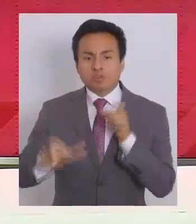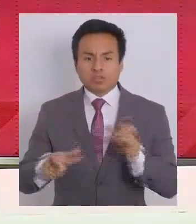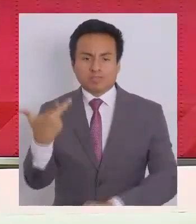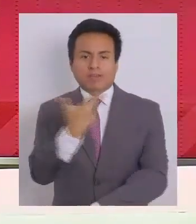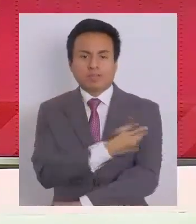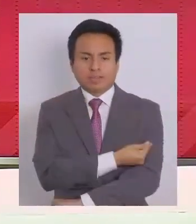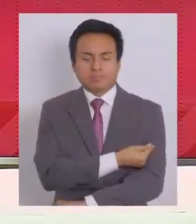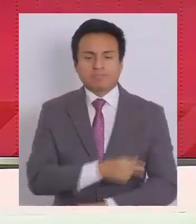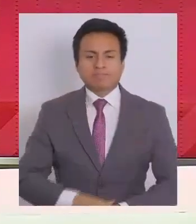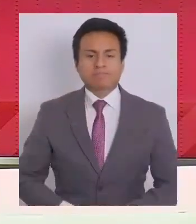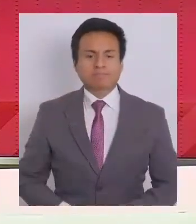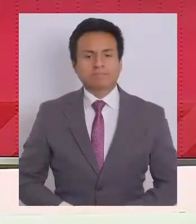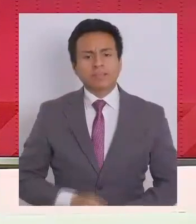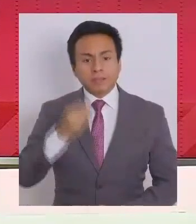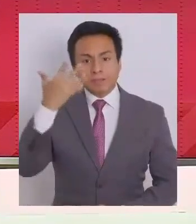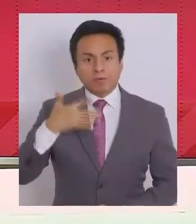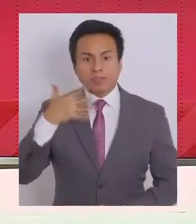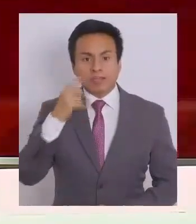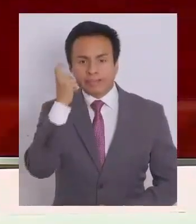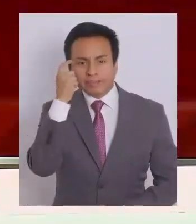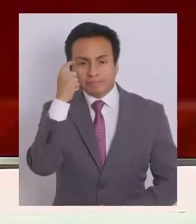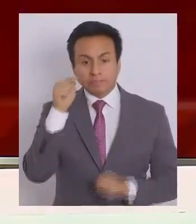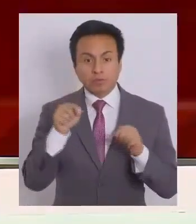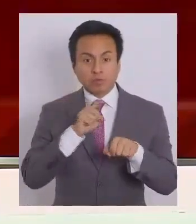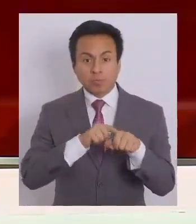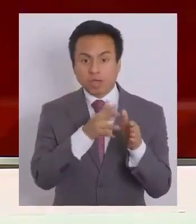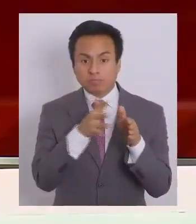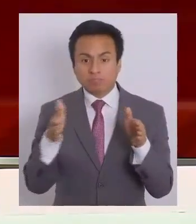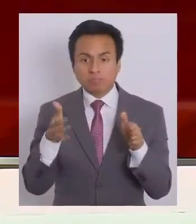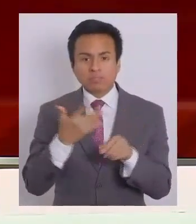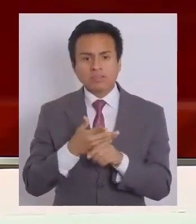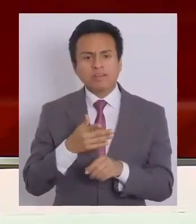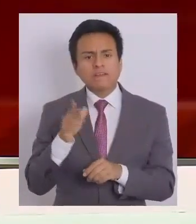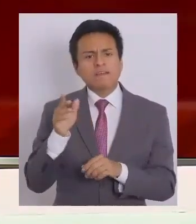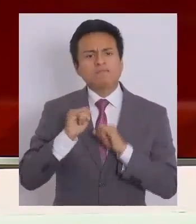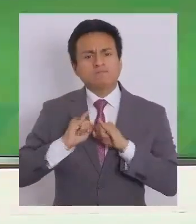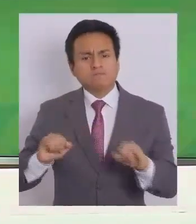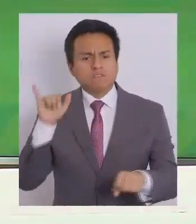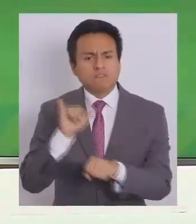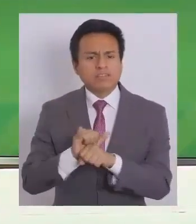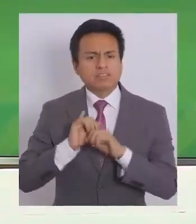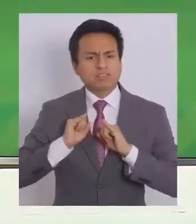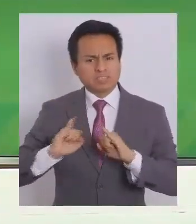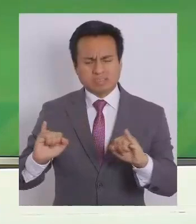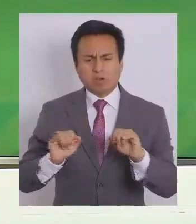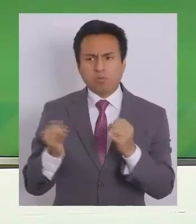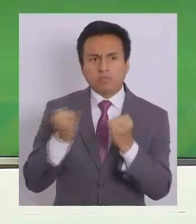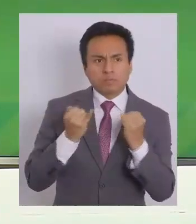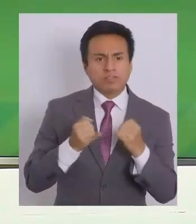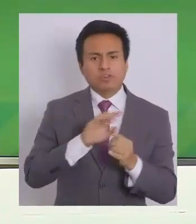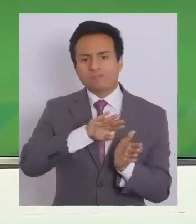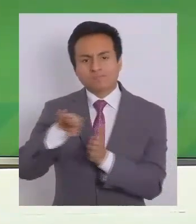personas vacunadas. Es muy importante porque en esta época proliferan a veces fake news o mitos que las personas se informen a través de los